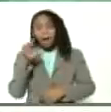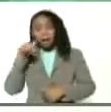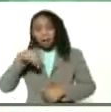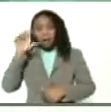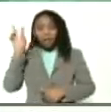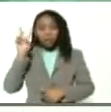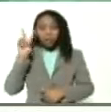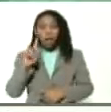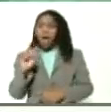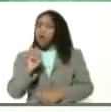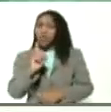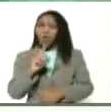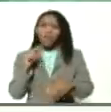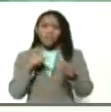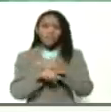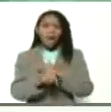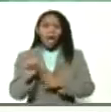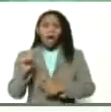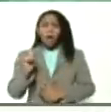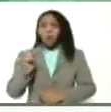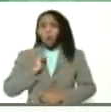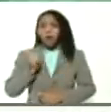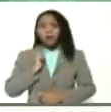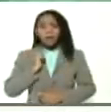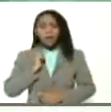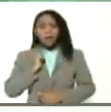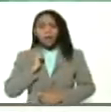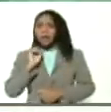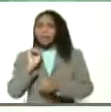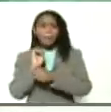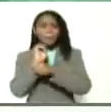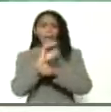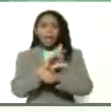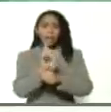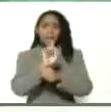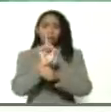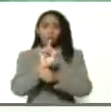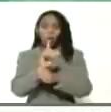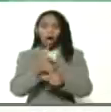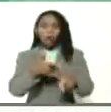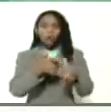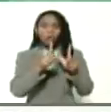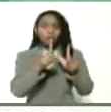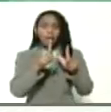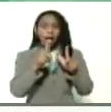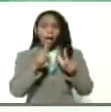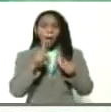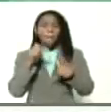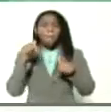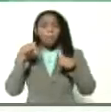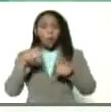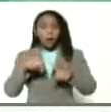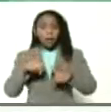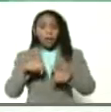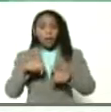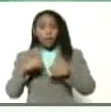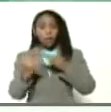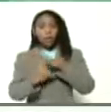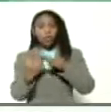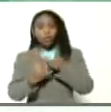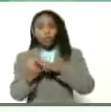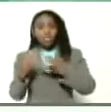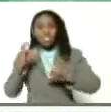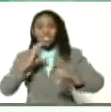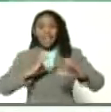no va a entrar ninguna vacuna al país ni debe ser enviada que no haya sido autorizada por nuestros institutos